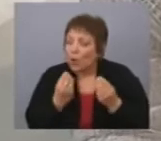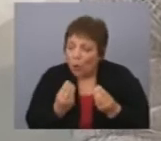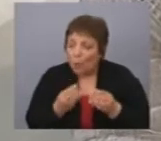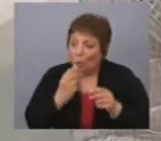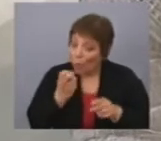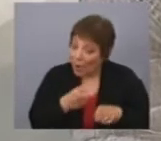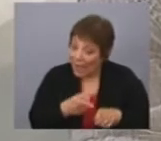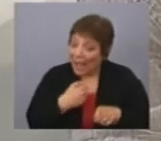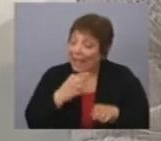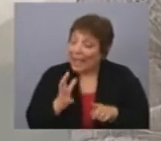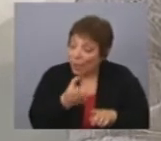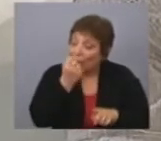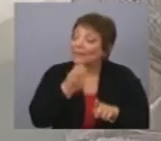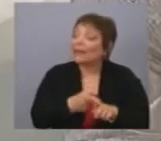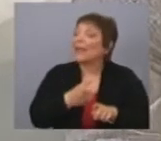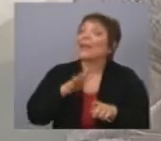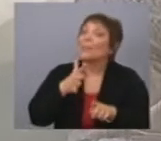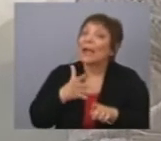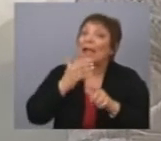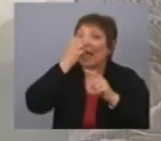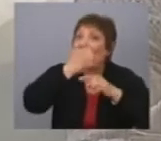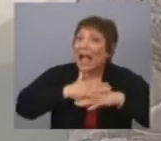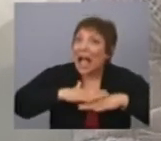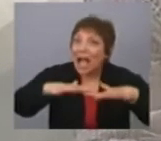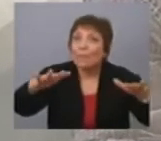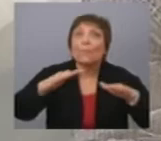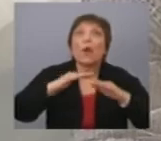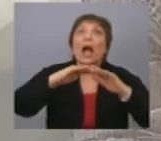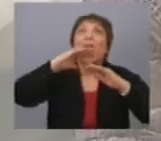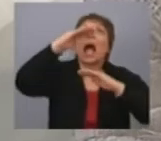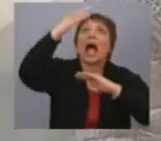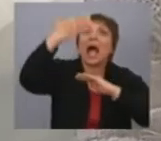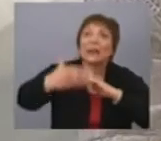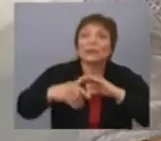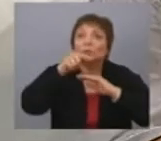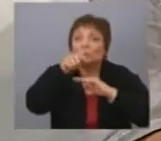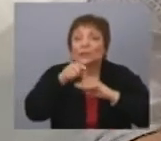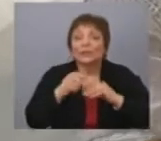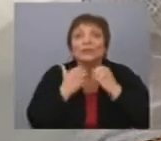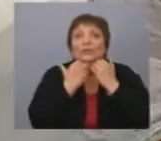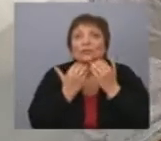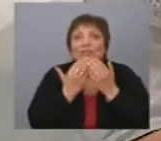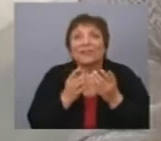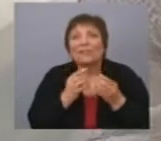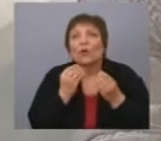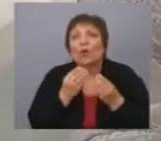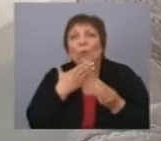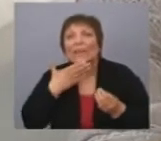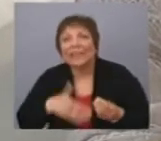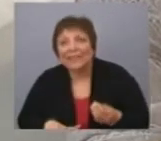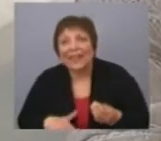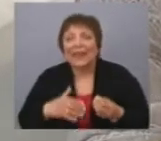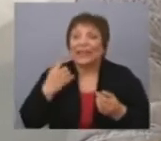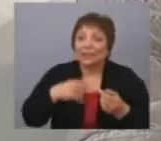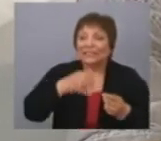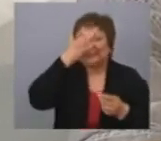encuentra esas cosas en el campo, en esas alturas, no las sabe interpretar del todo, un poco por eso es la investigación